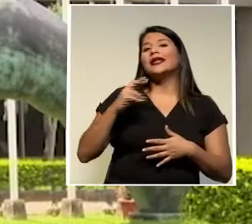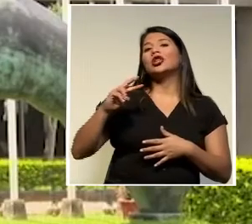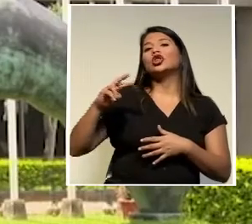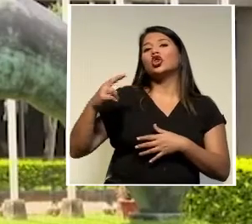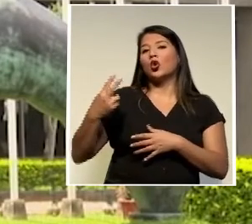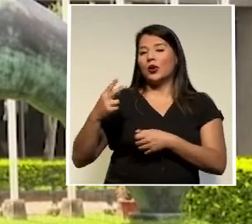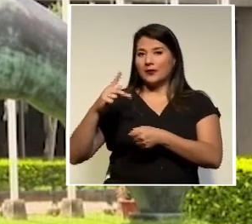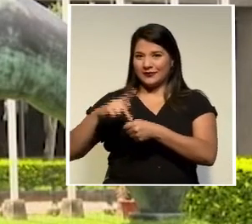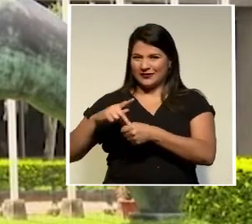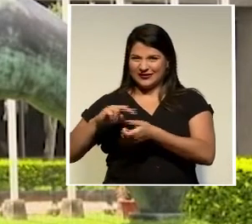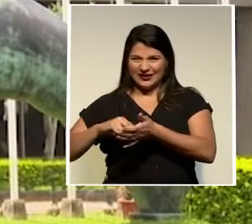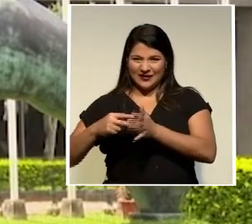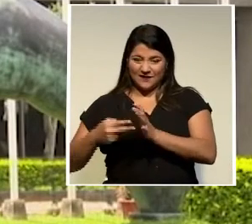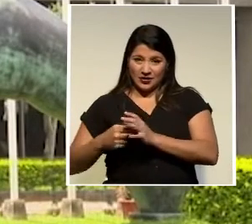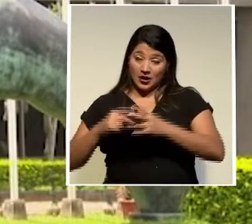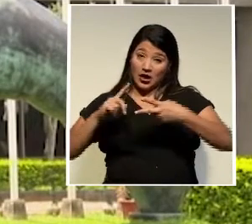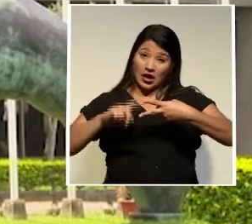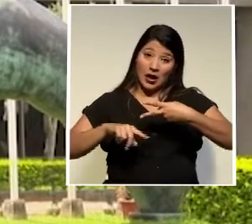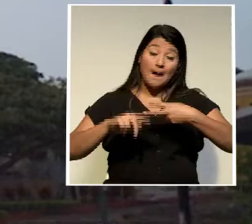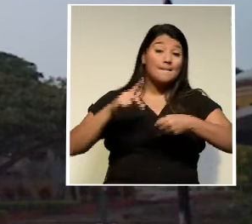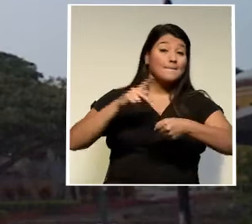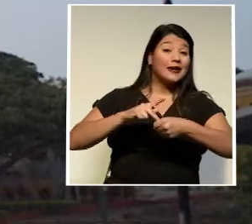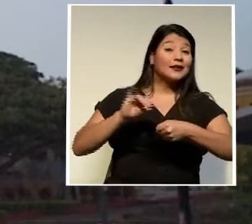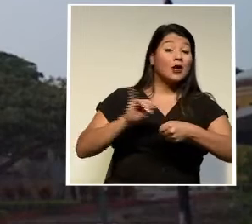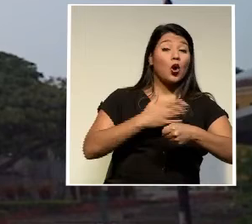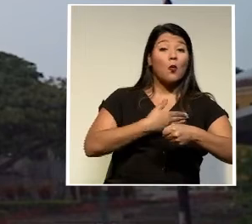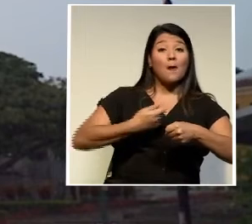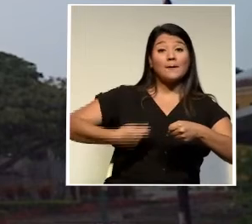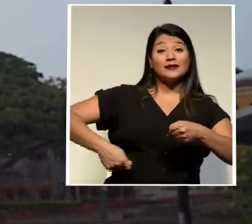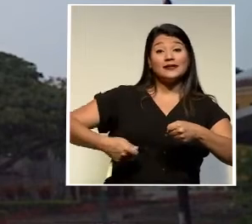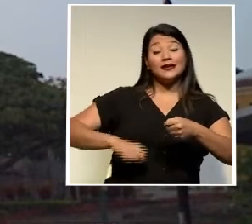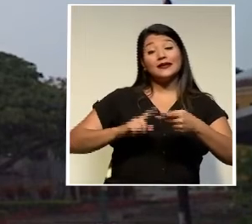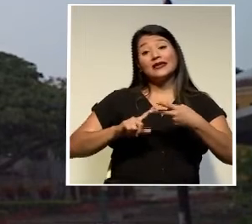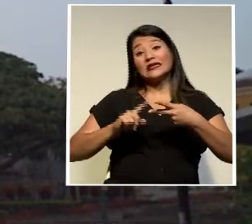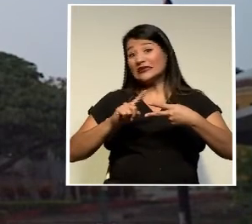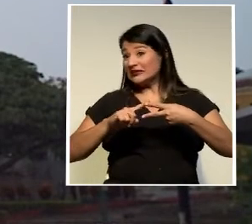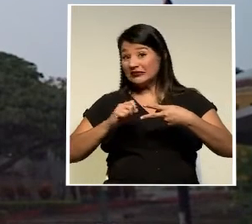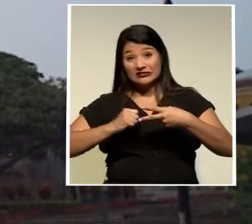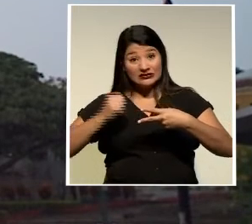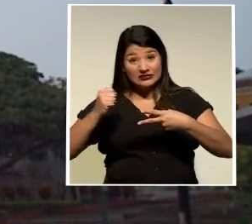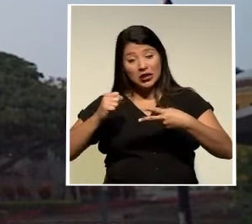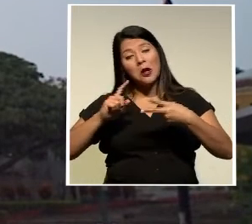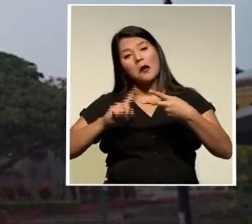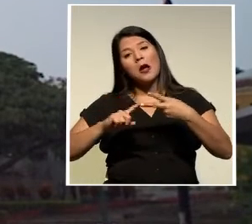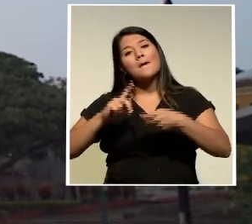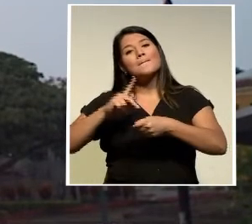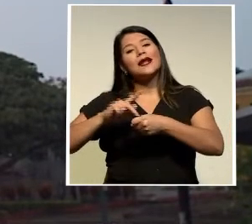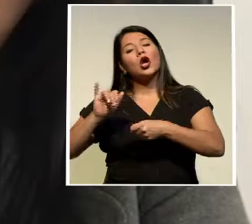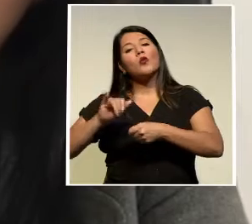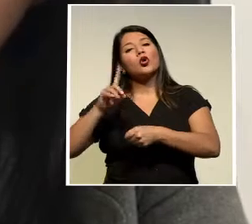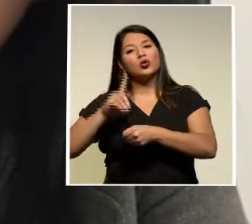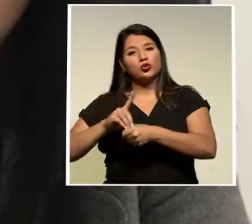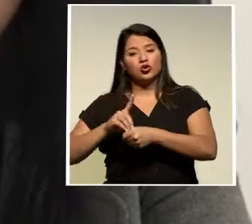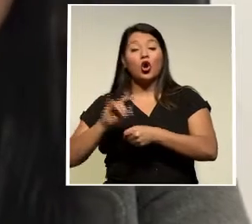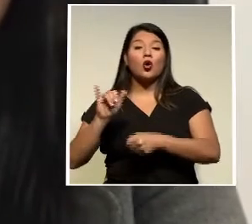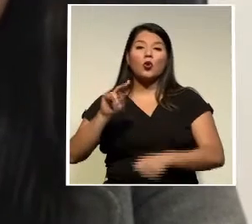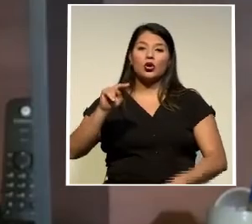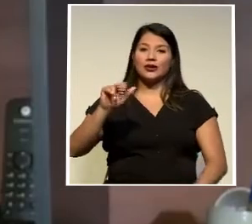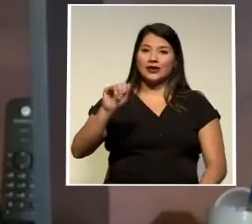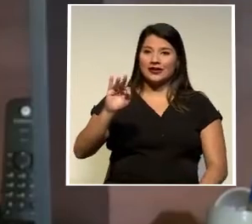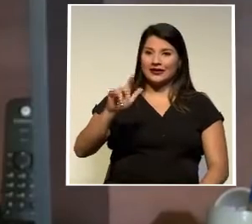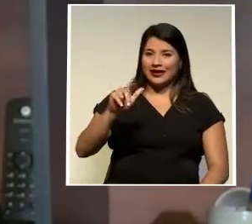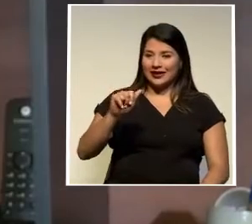buscarán la silla presidencial o en caso de no alcanzarla una curul en el congreso estos son Natalia Díaz